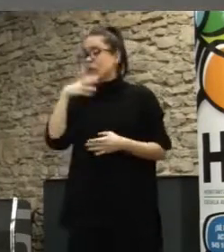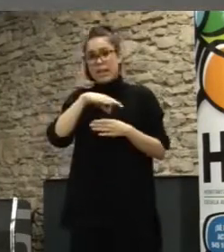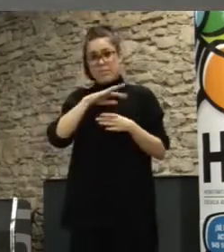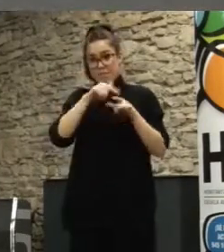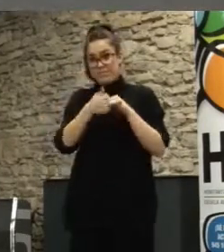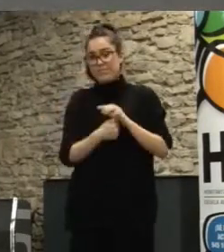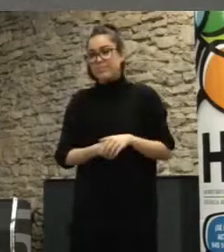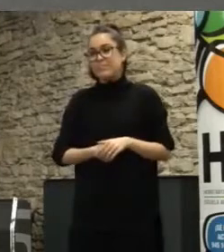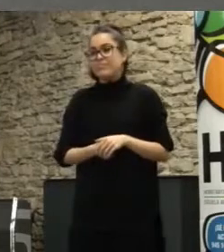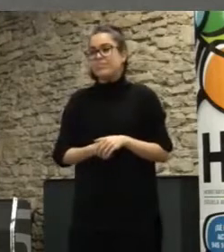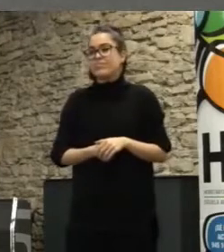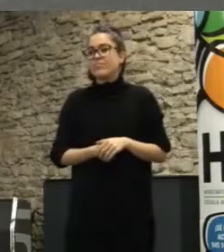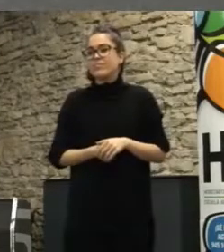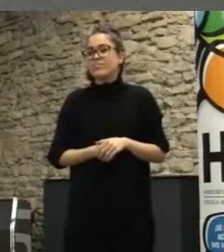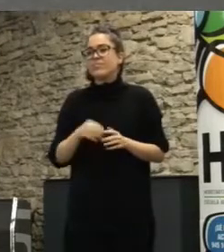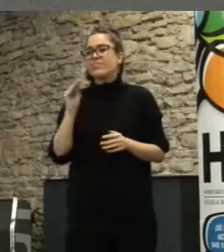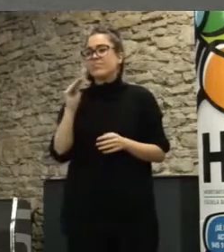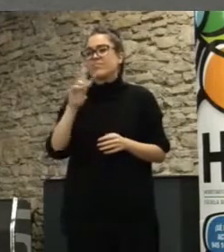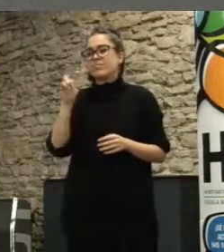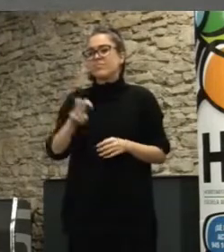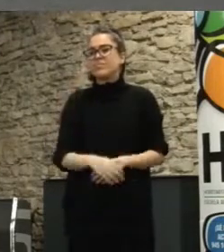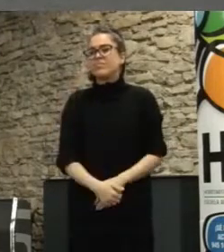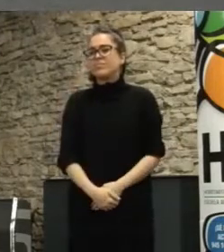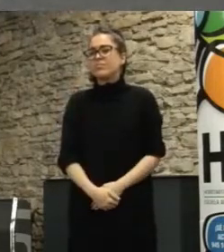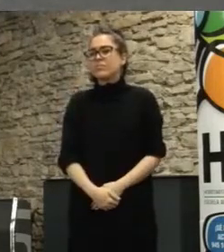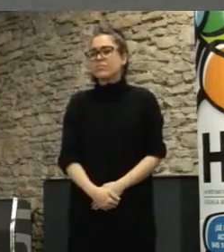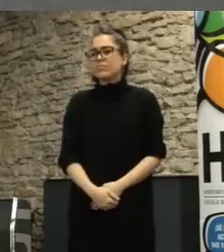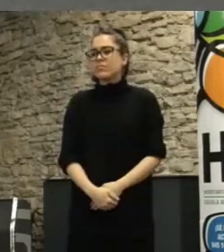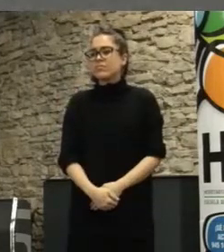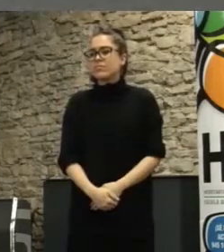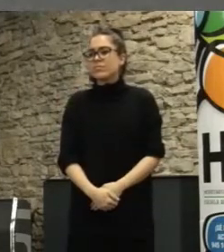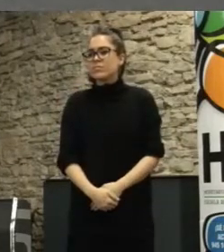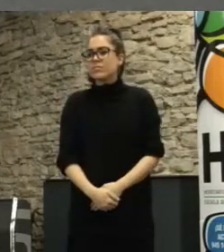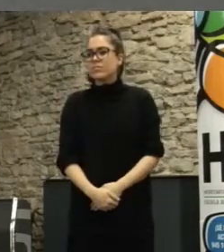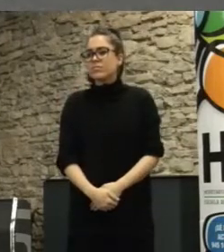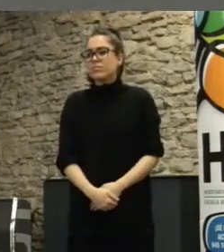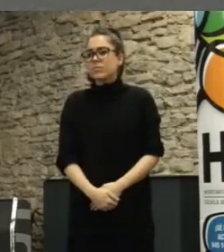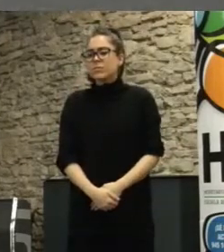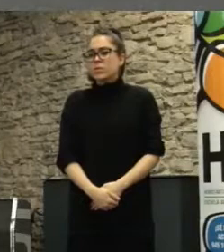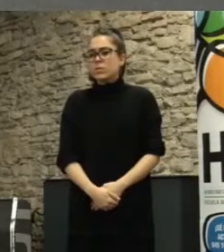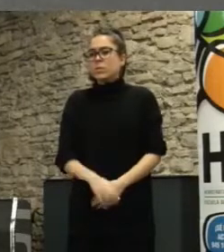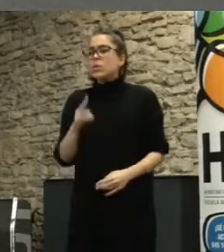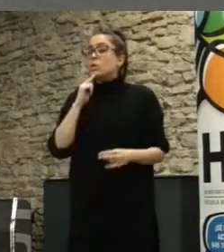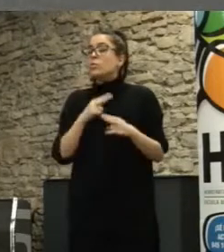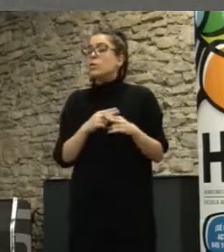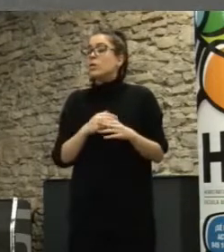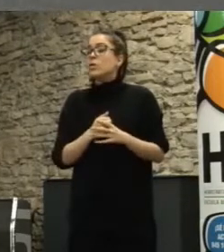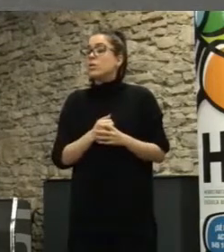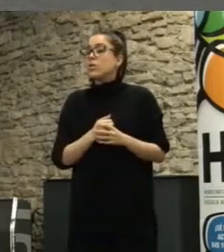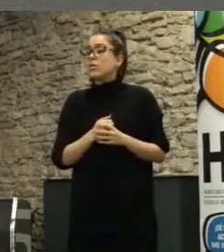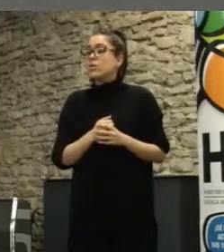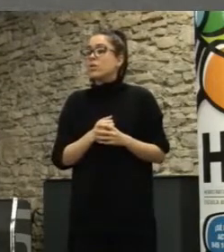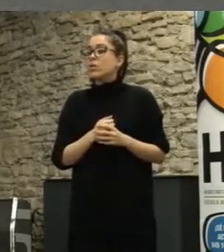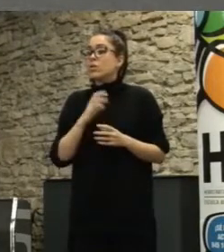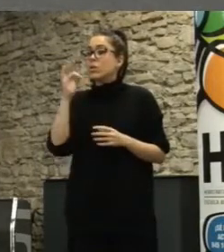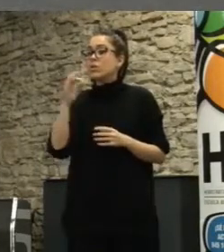pregunta continuamos Bernardo detrás eso es este vamos a con la pregunta buenos días tu número por favor buenos días a todos